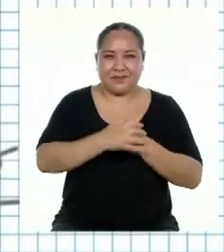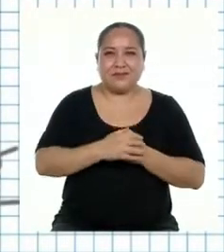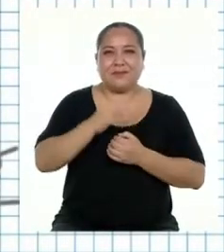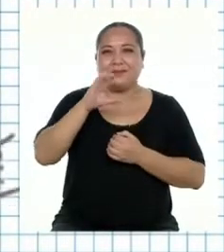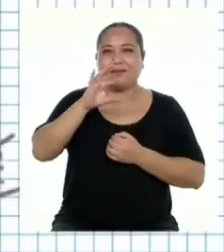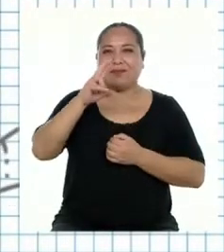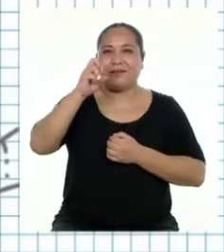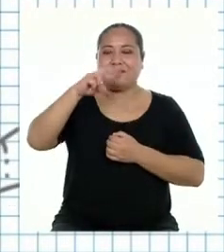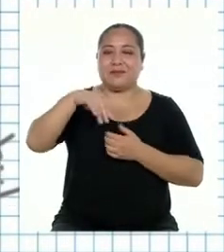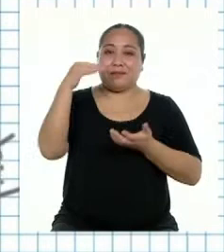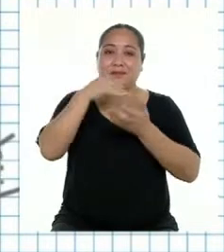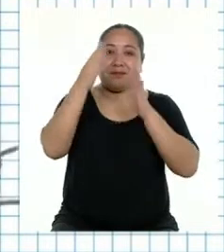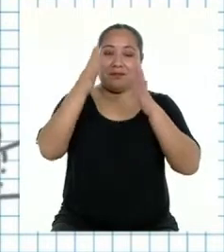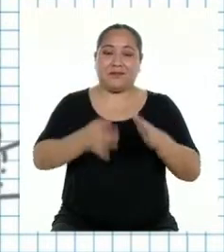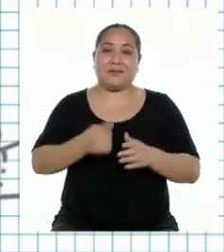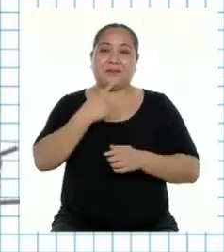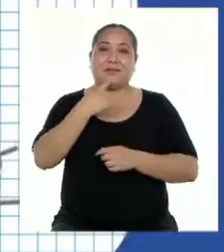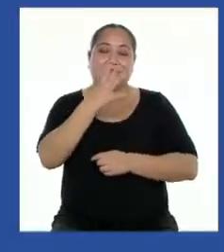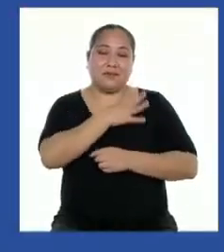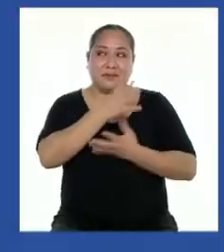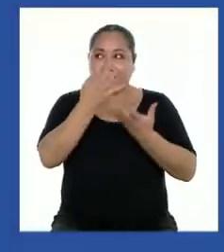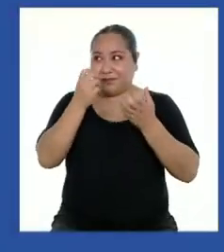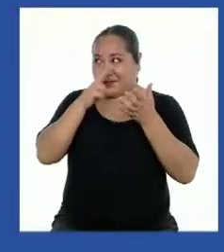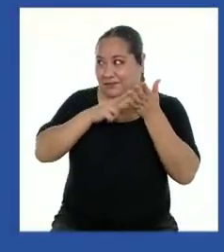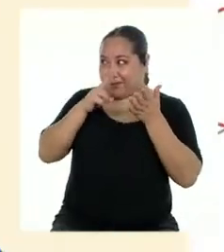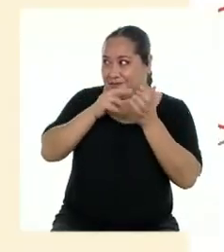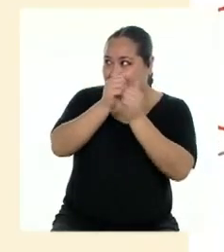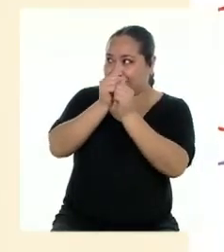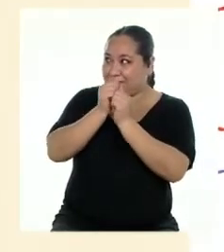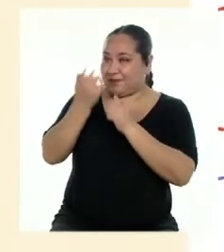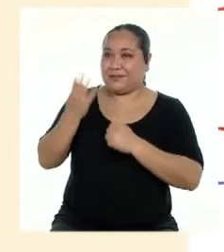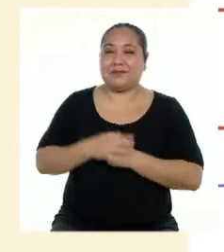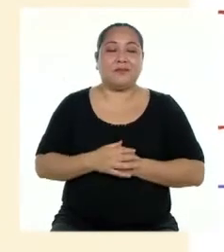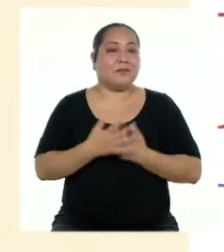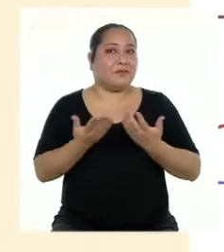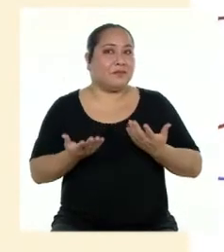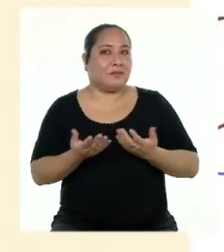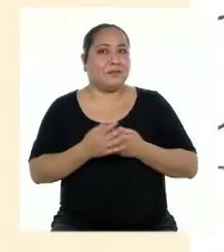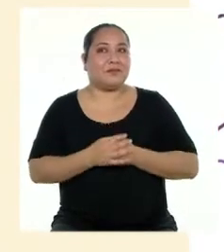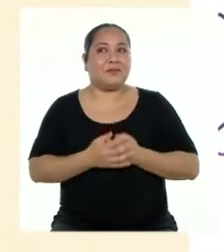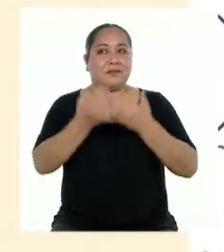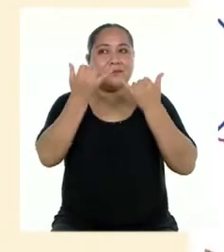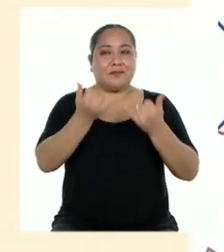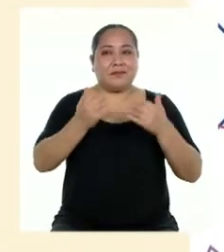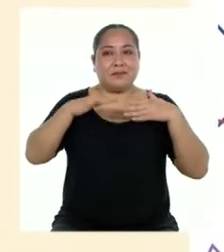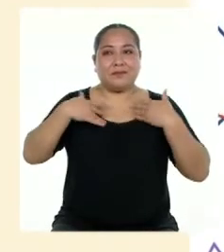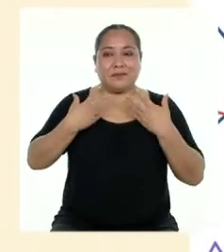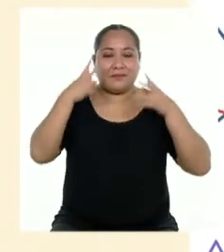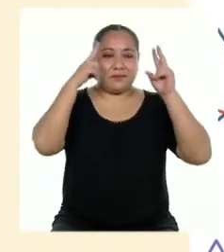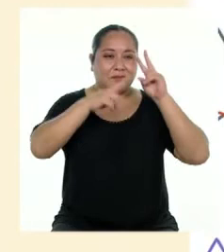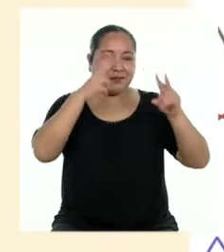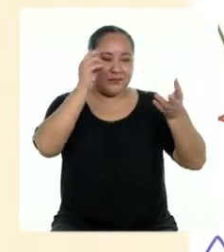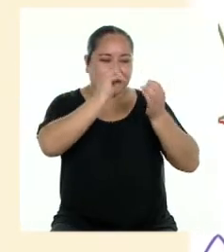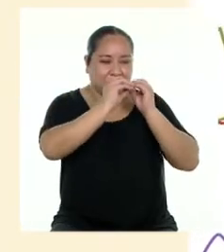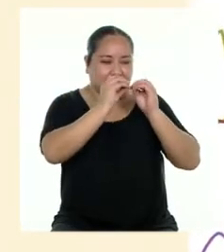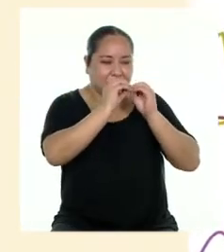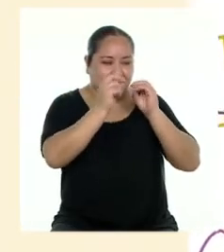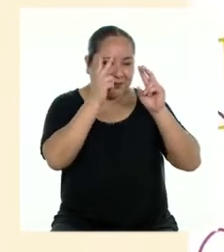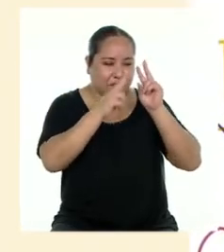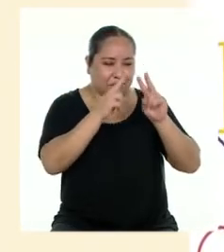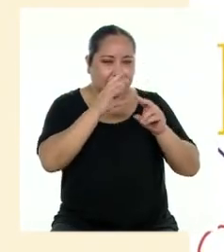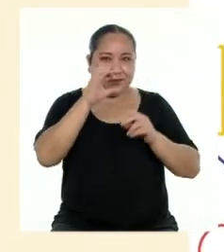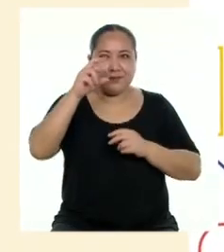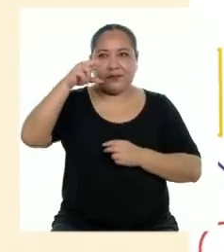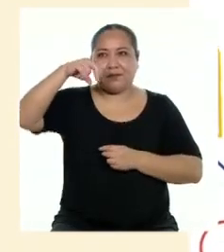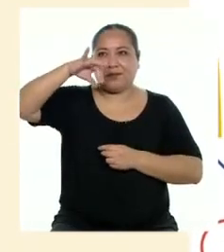cuarto y me gustaría que las revisemos juntas. Entonces, hoy podemos revisar una crónica